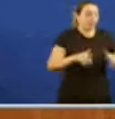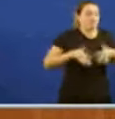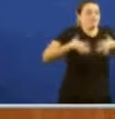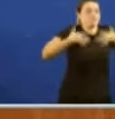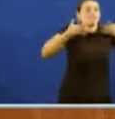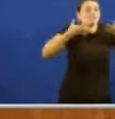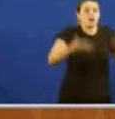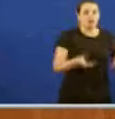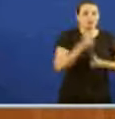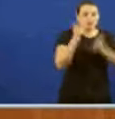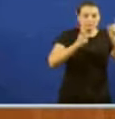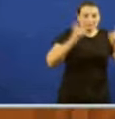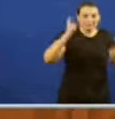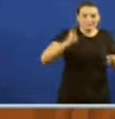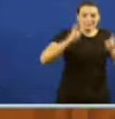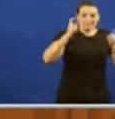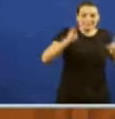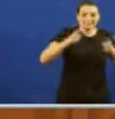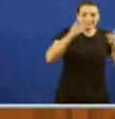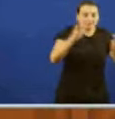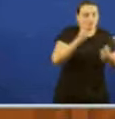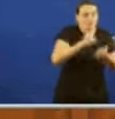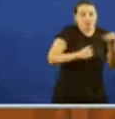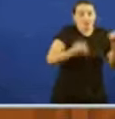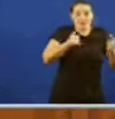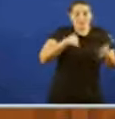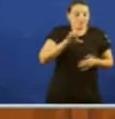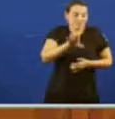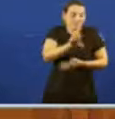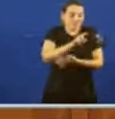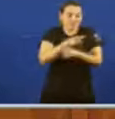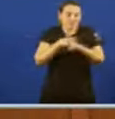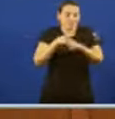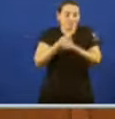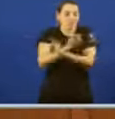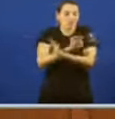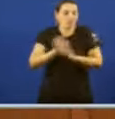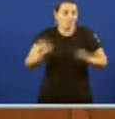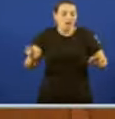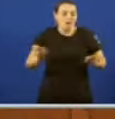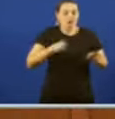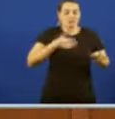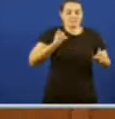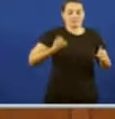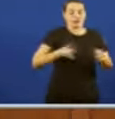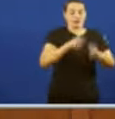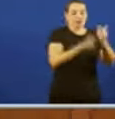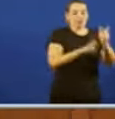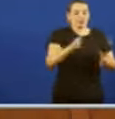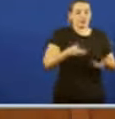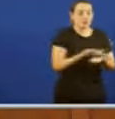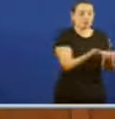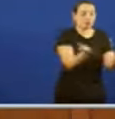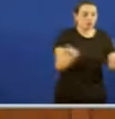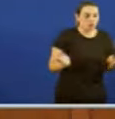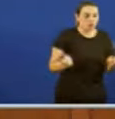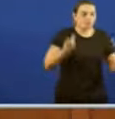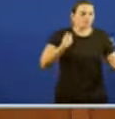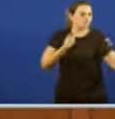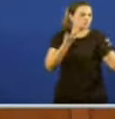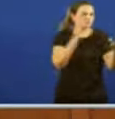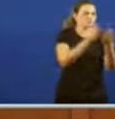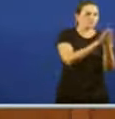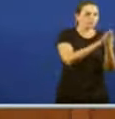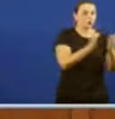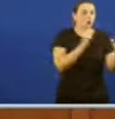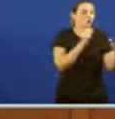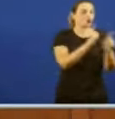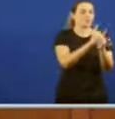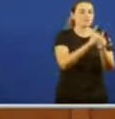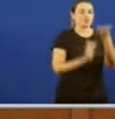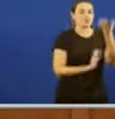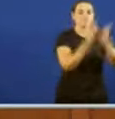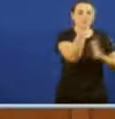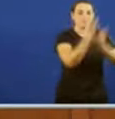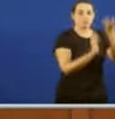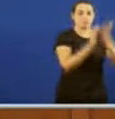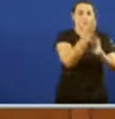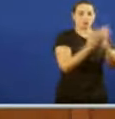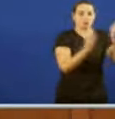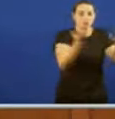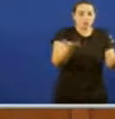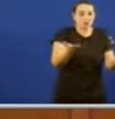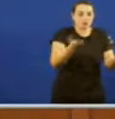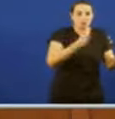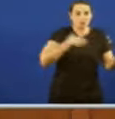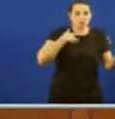máis esmoreceu o Estado e agromou a nación Unha cidadanía que pon as súas mans e dá a cara contra o lume Non merece un presidente que na noite de